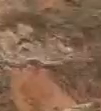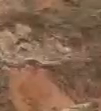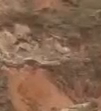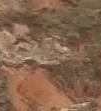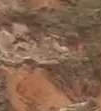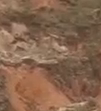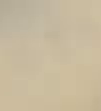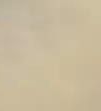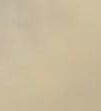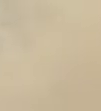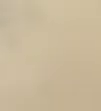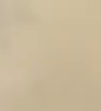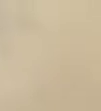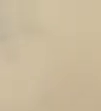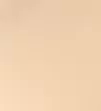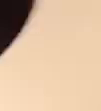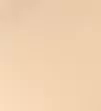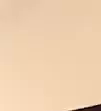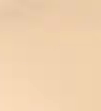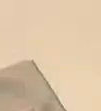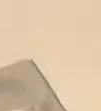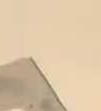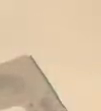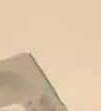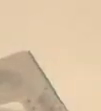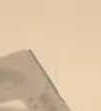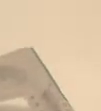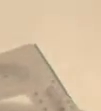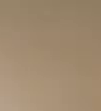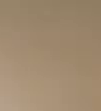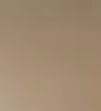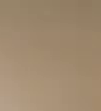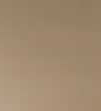Estamos dispuestos a reducir el riesgo.